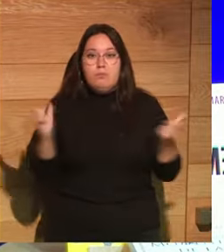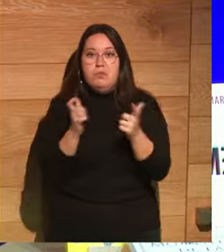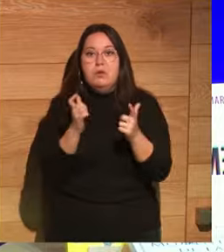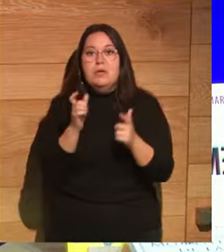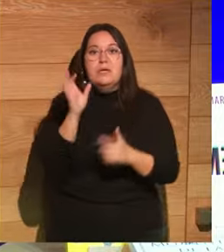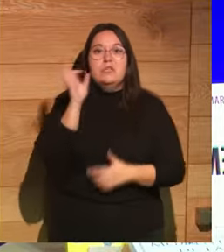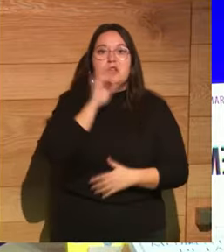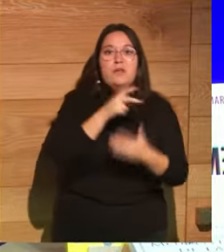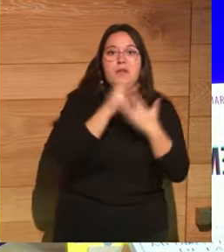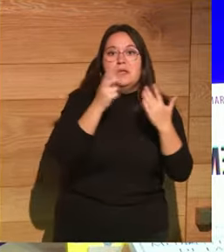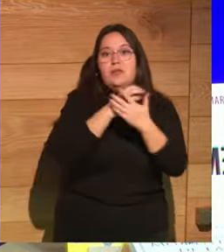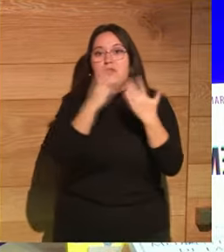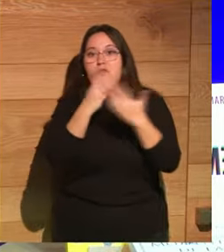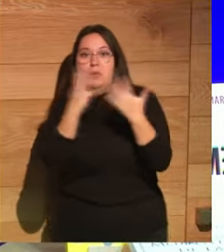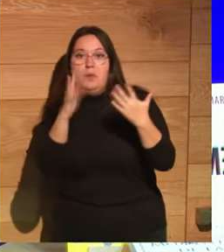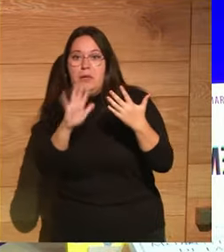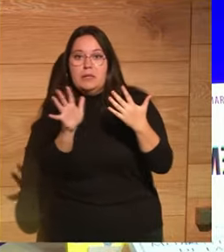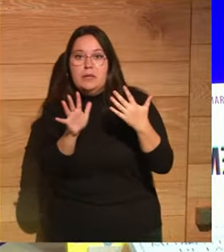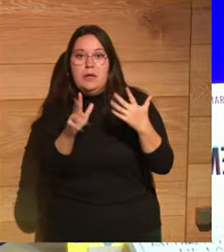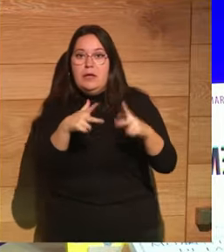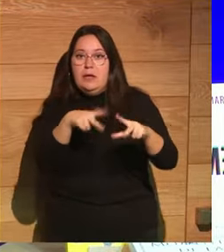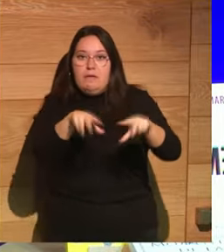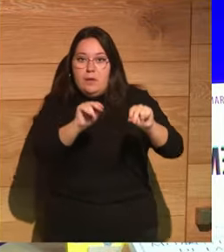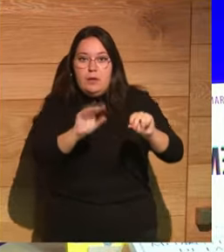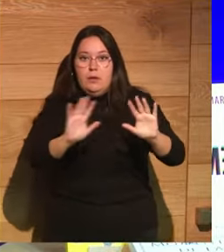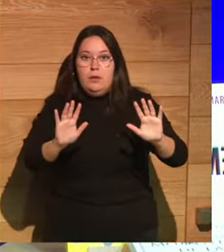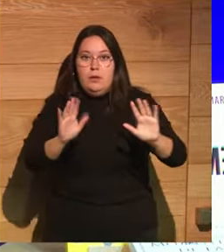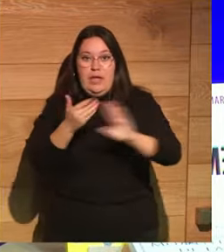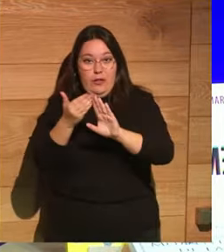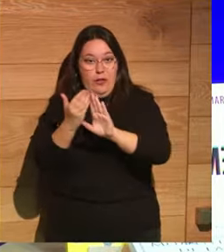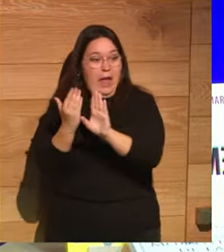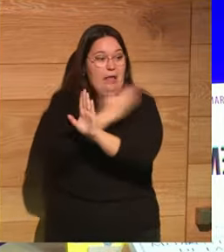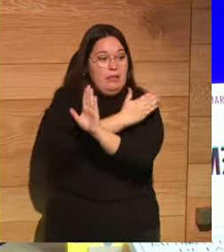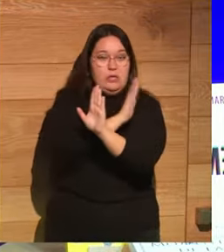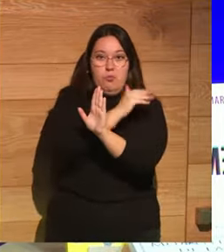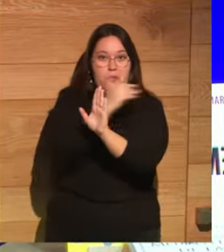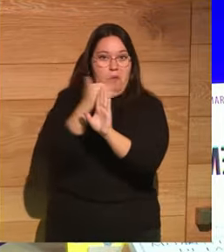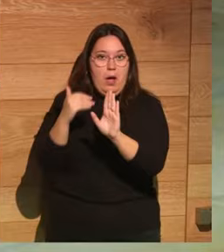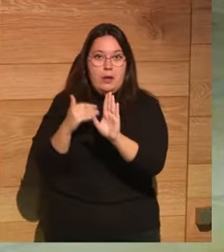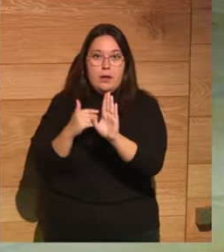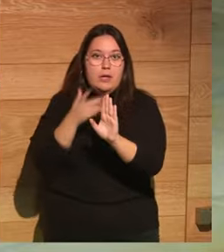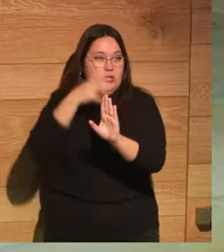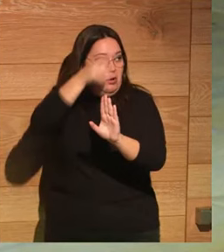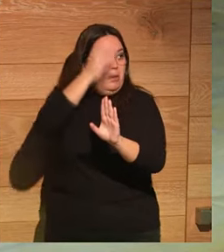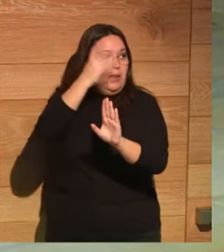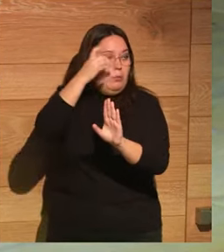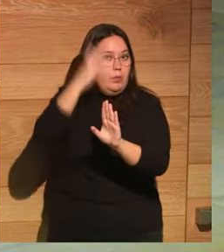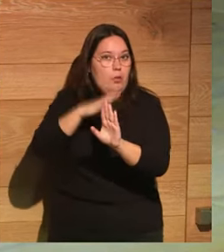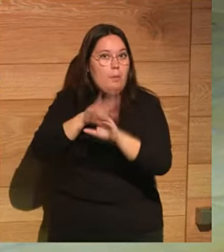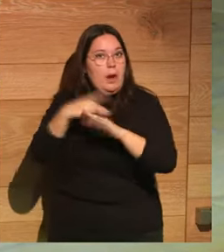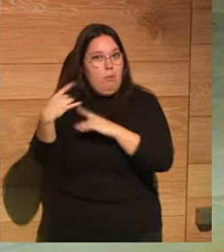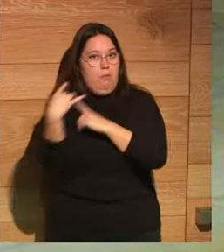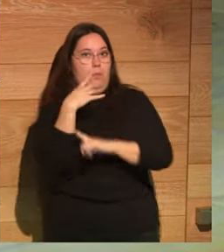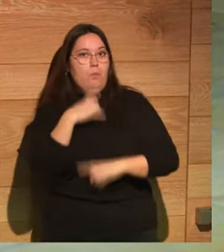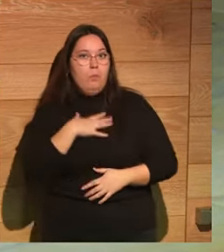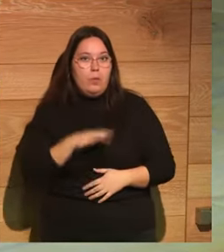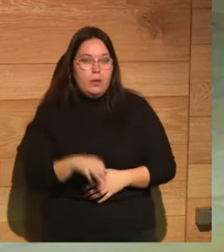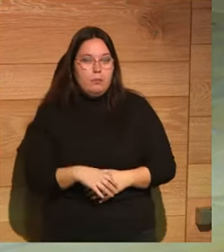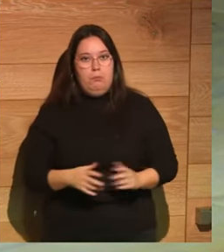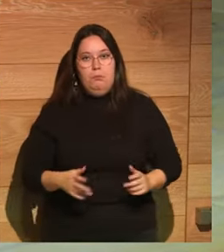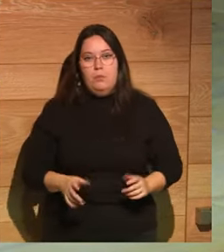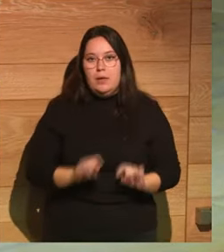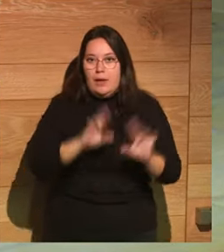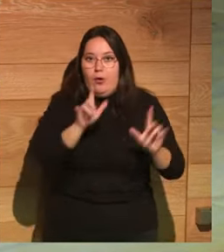toda entre los siglos XVII XVIII y XIX y que aquí no ha existido absolutamente nada de todo eso y que se lo han inventado todo para engañarnos claro